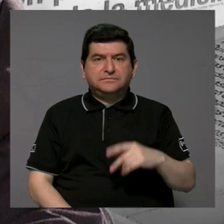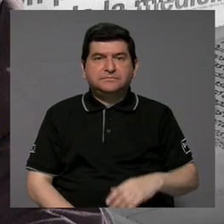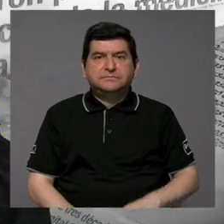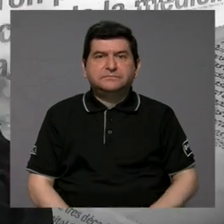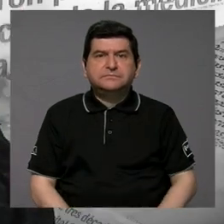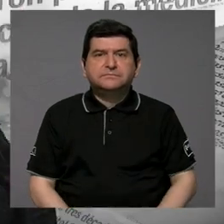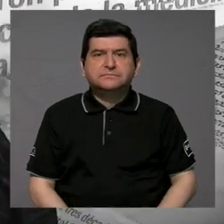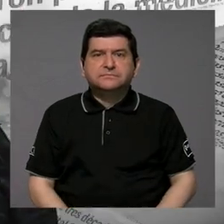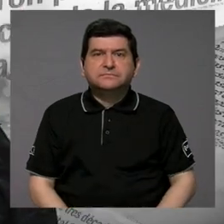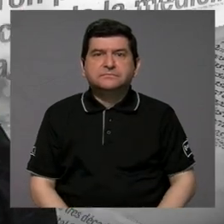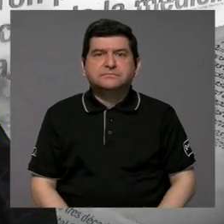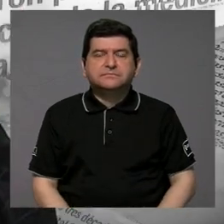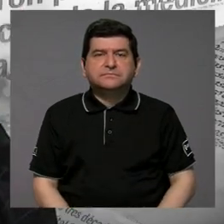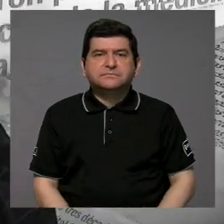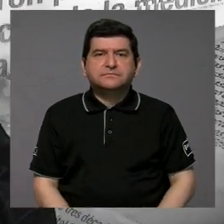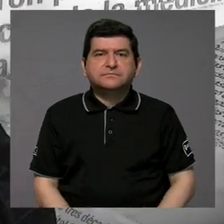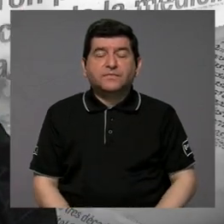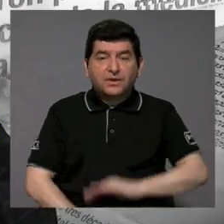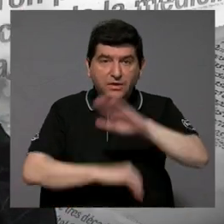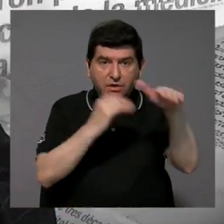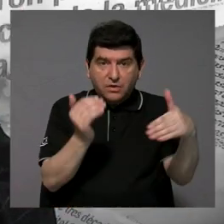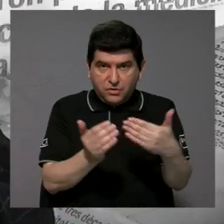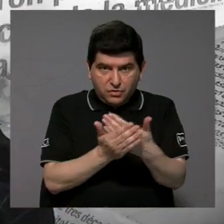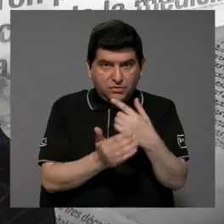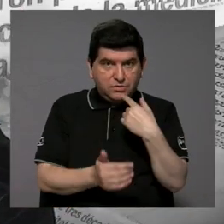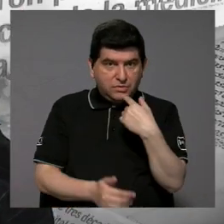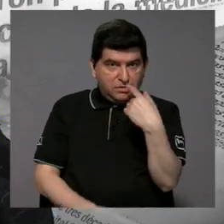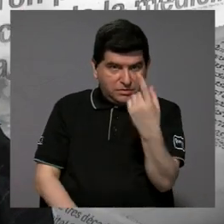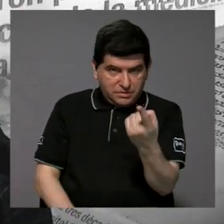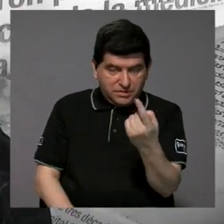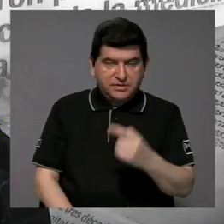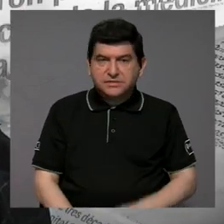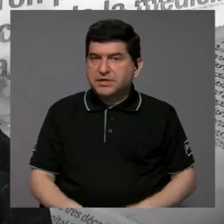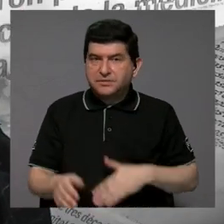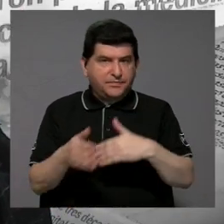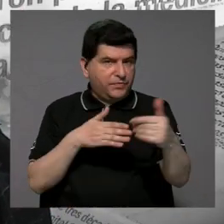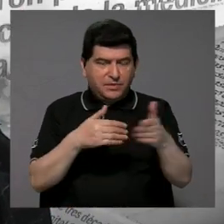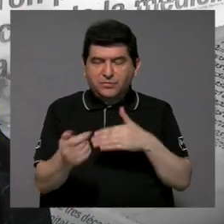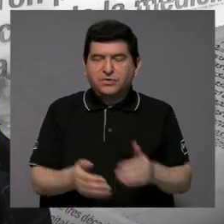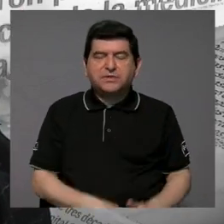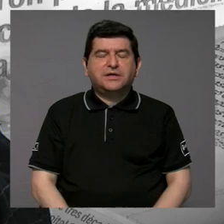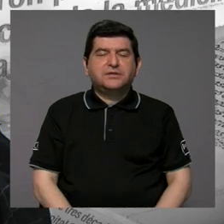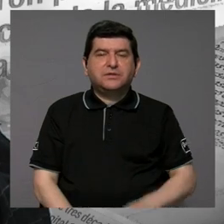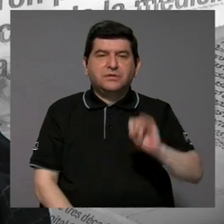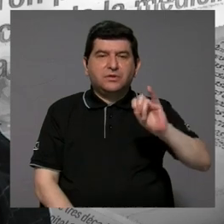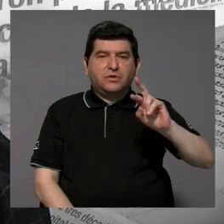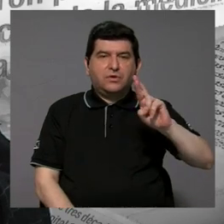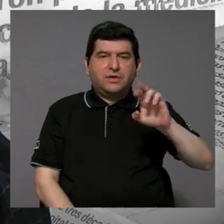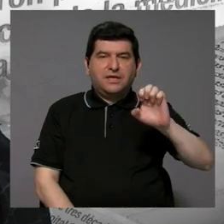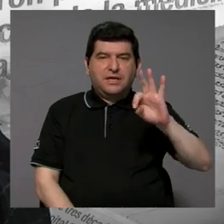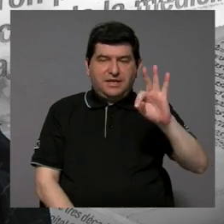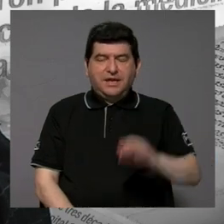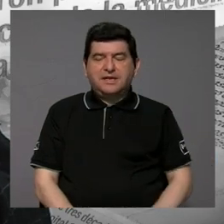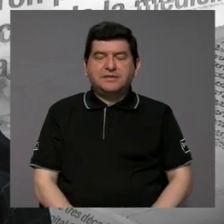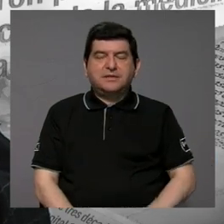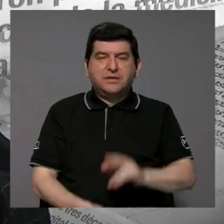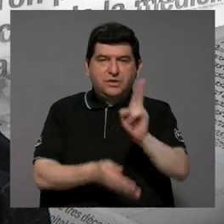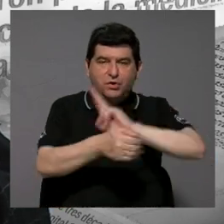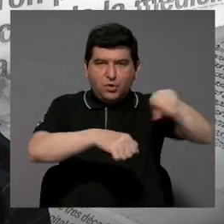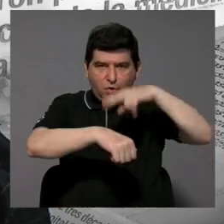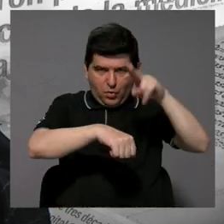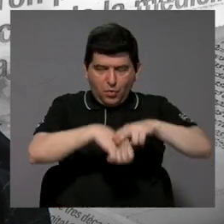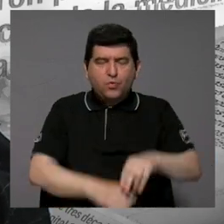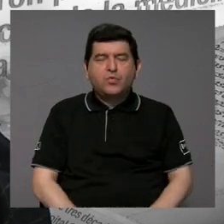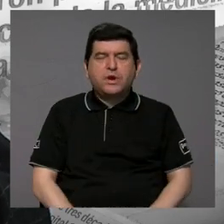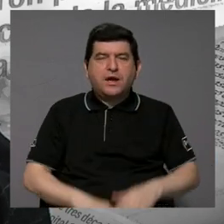Y a pesar de que, todo esto que usted nos ha dicho, a pesar de que el IRIET, la Universidad Nacional, traslada los